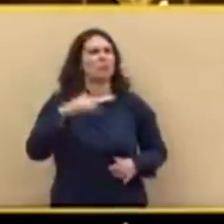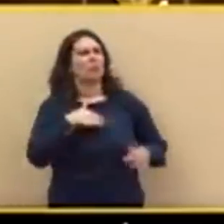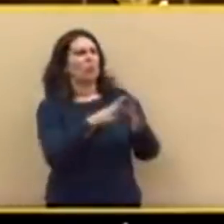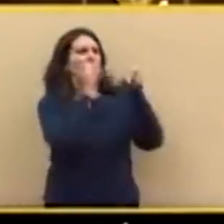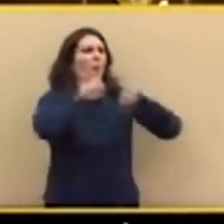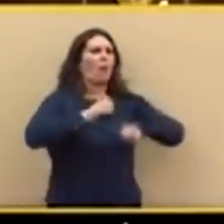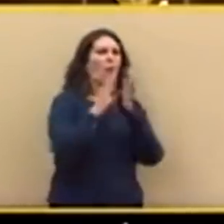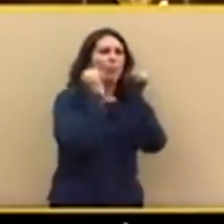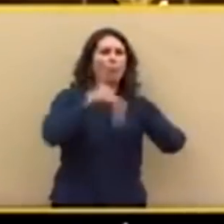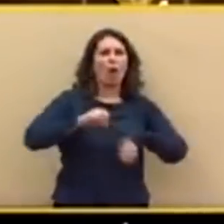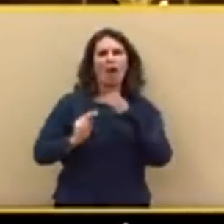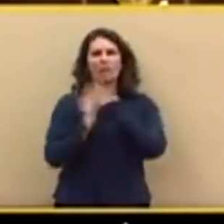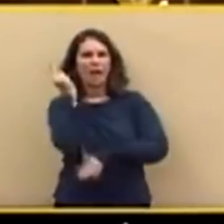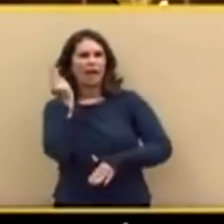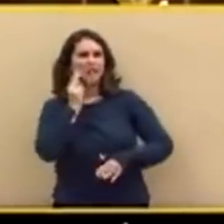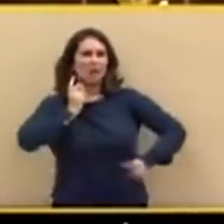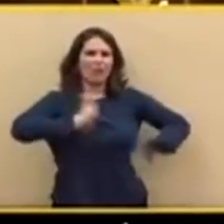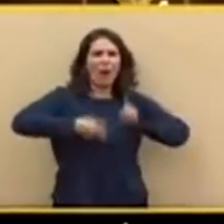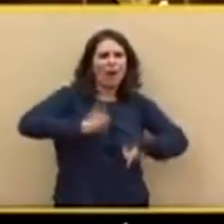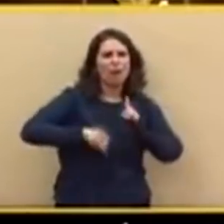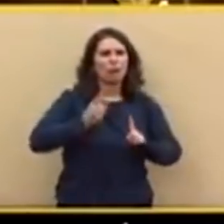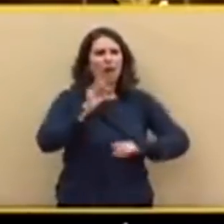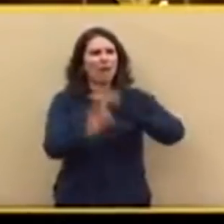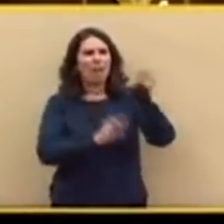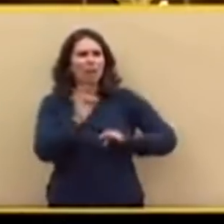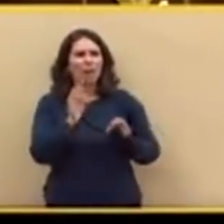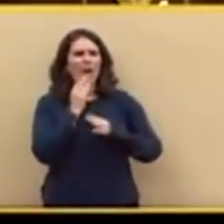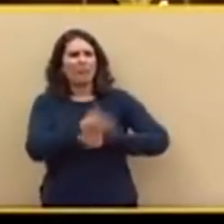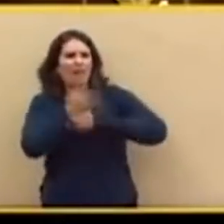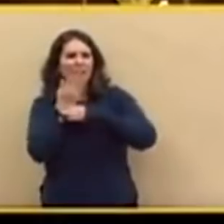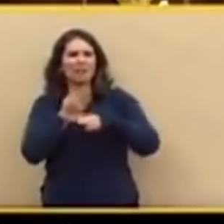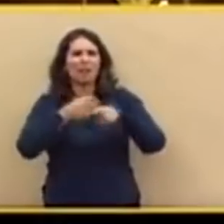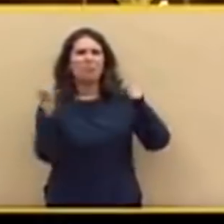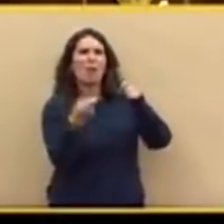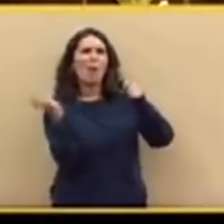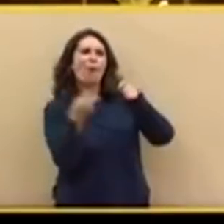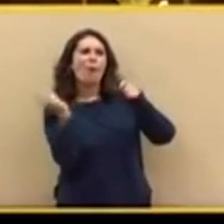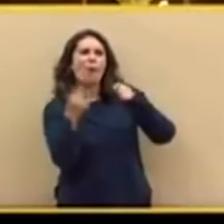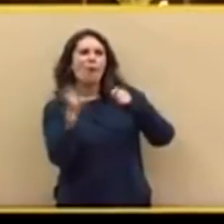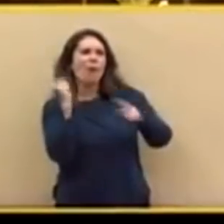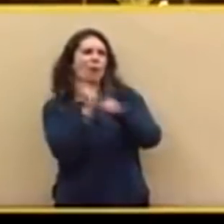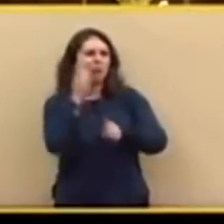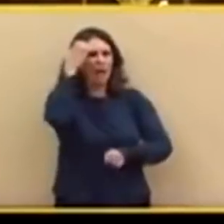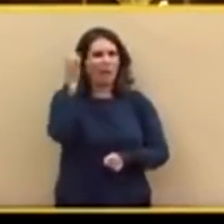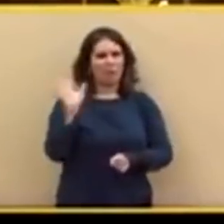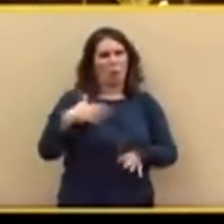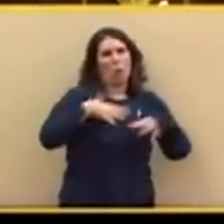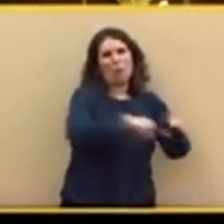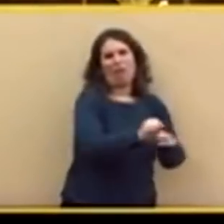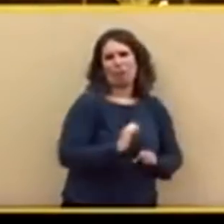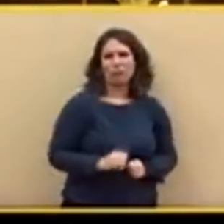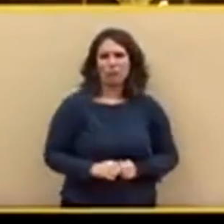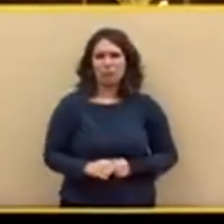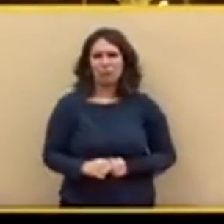y organizando ataques y caceroladas contra su majestad el rey. Contra el rey y contra la monarquía